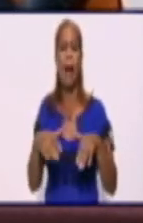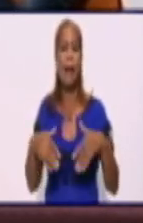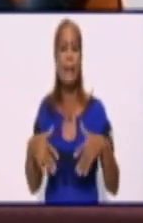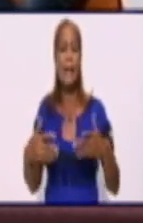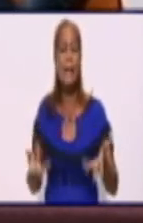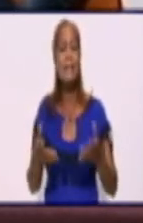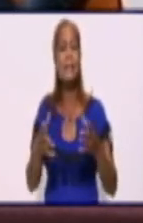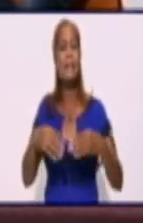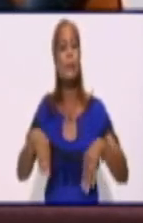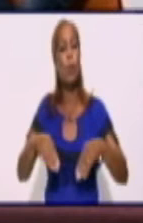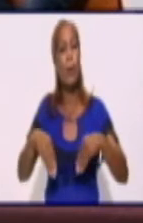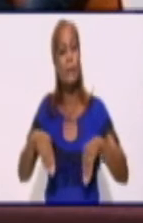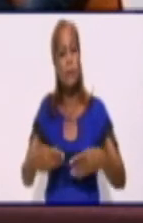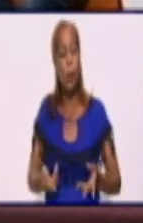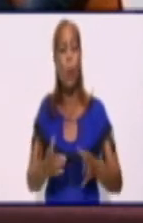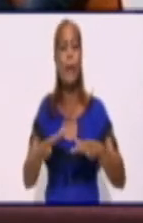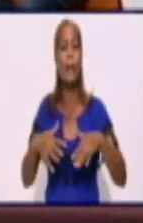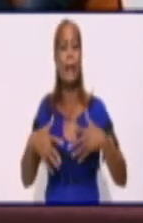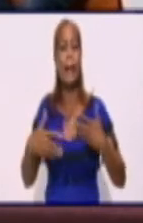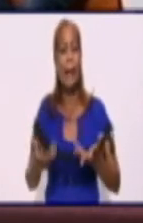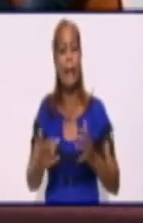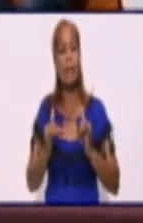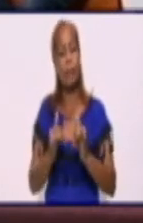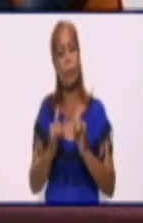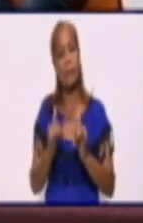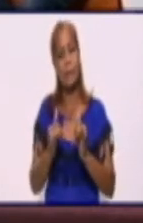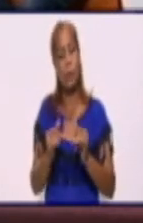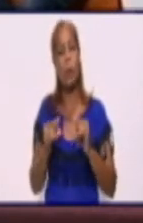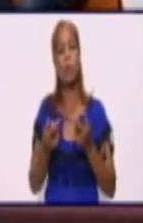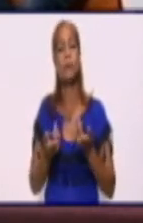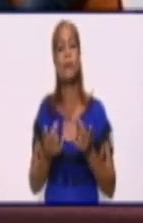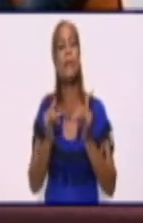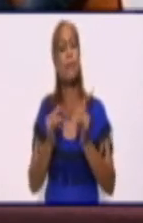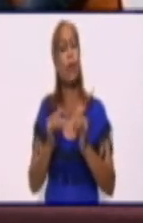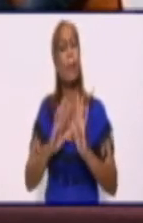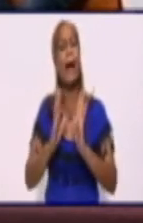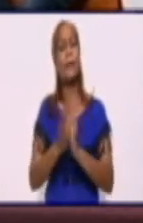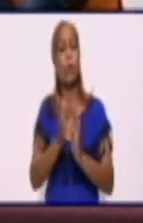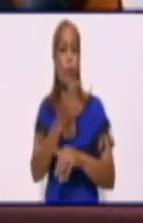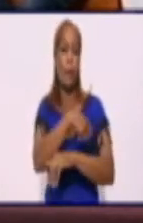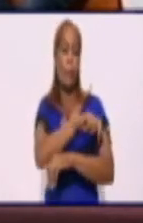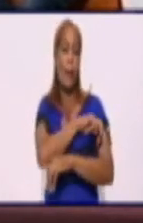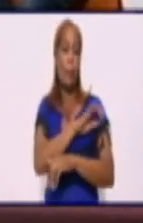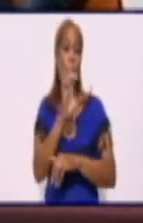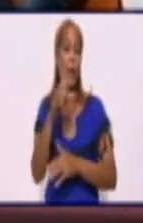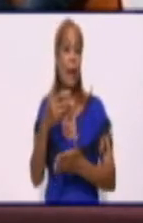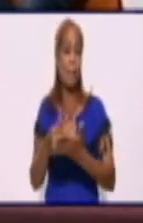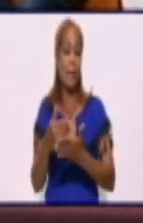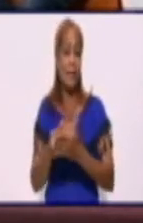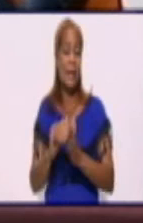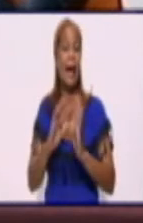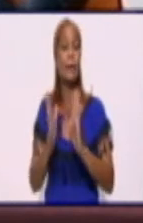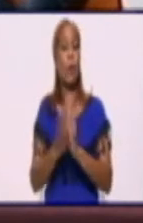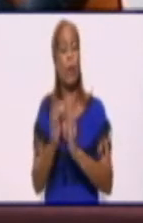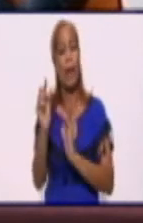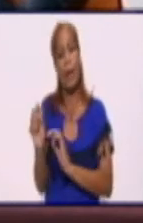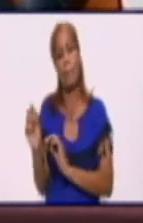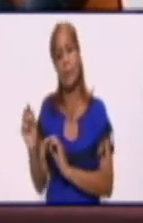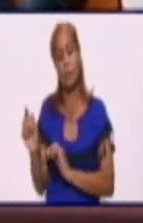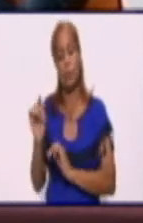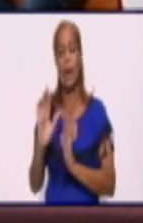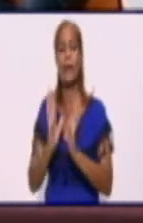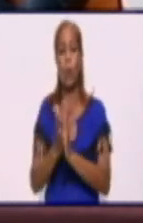de país? ¿Qué información emite la unión eléctrica en el país a los consumidores del